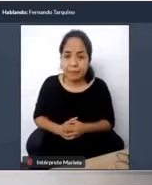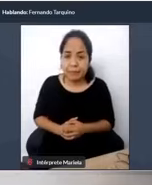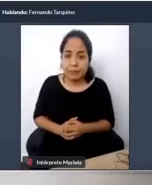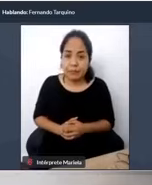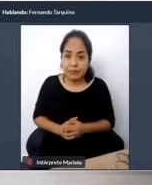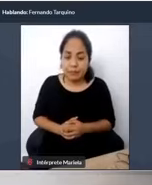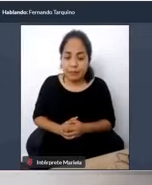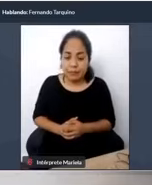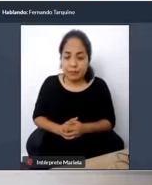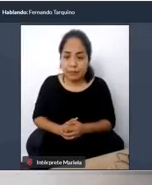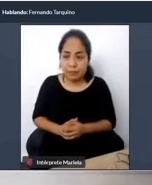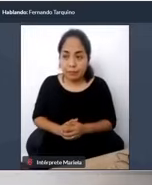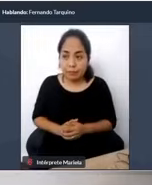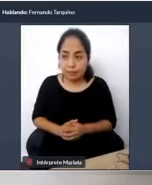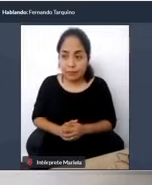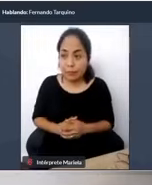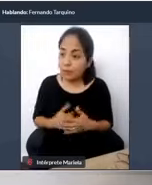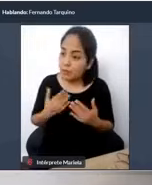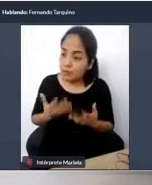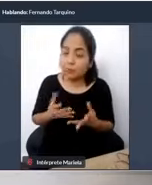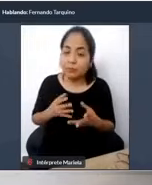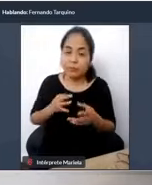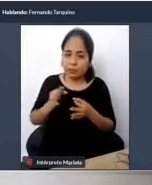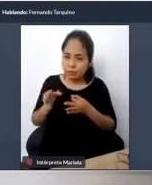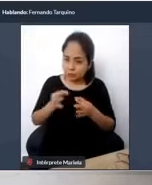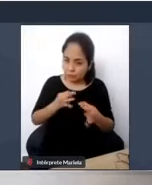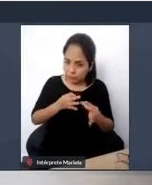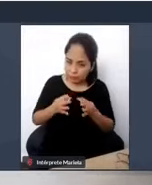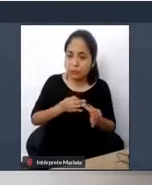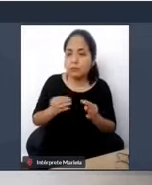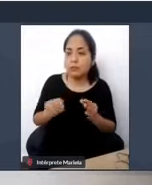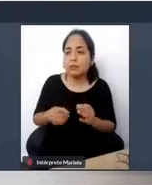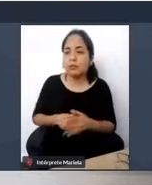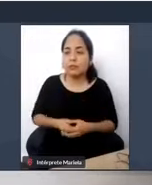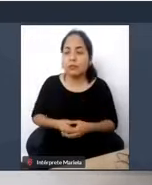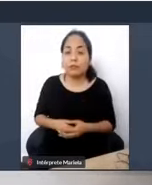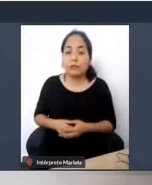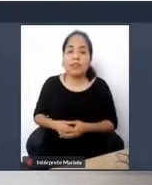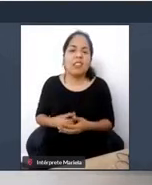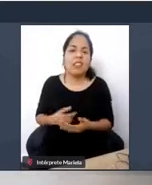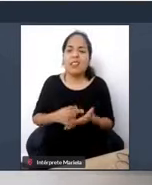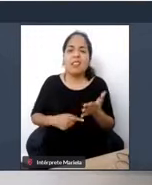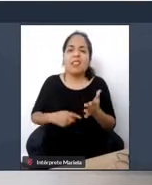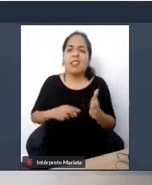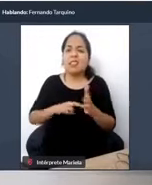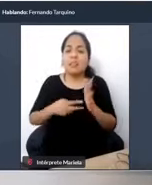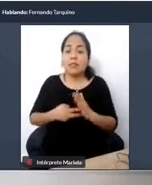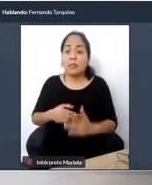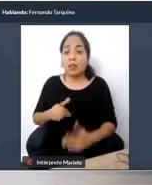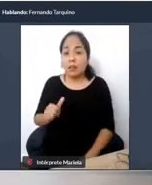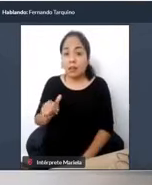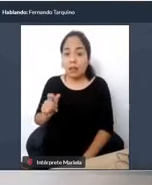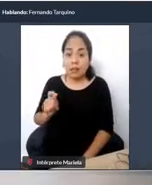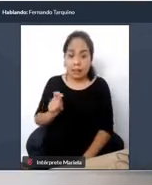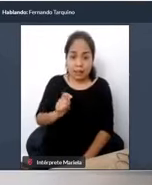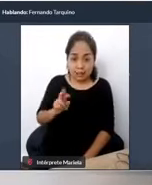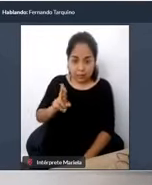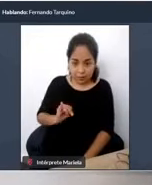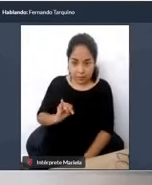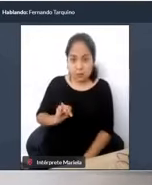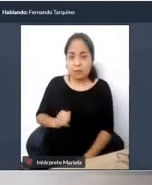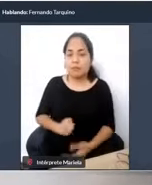paso a detallar el contenido ¿qué es ATRI? ATRI tiene un concepto